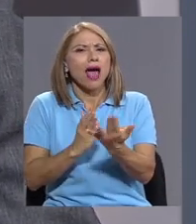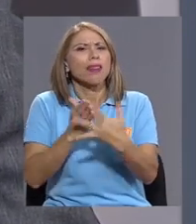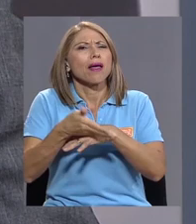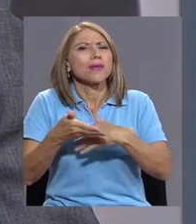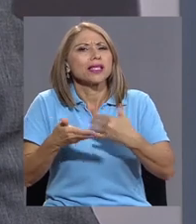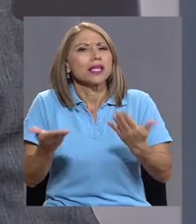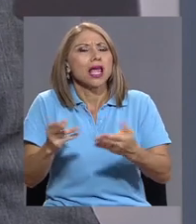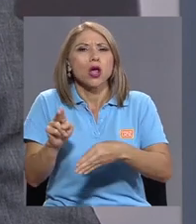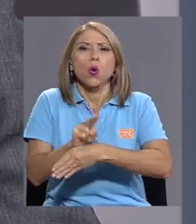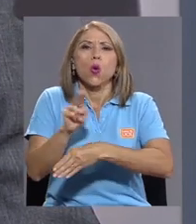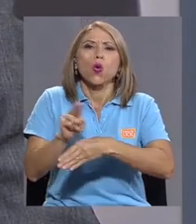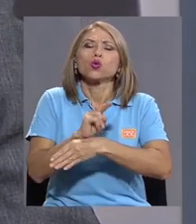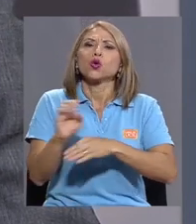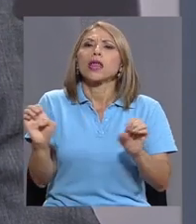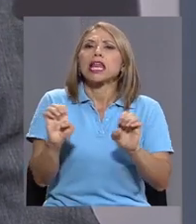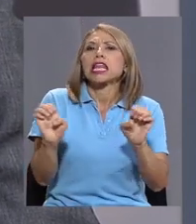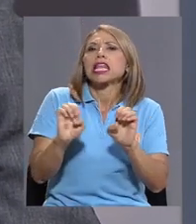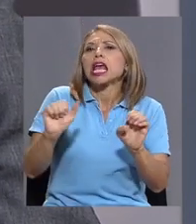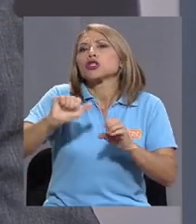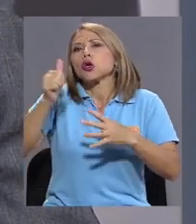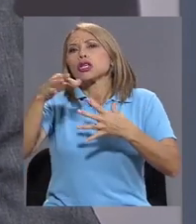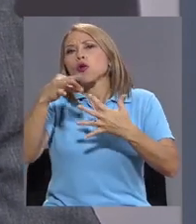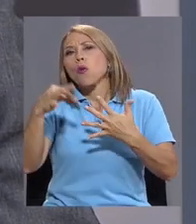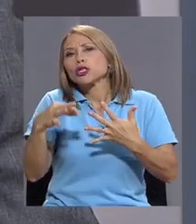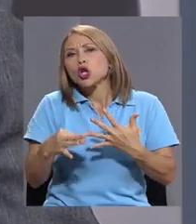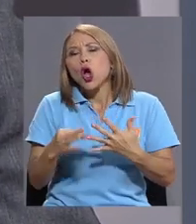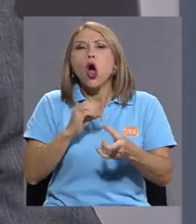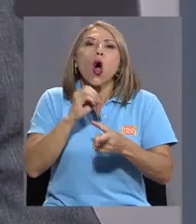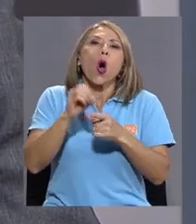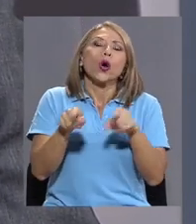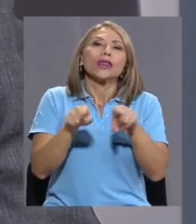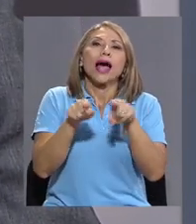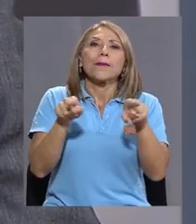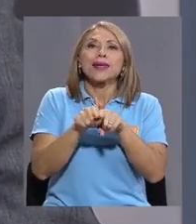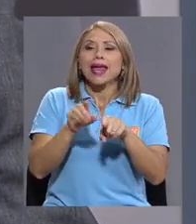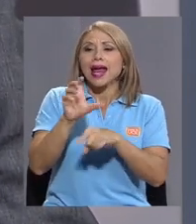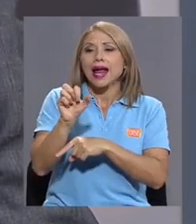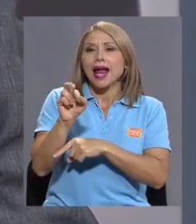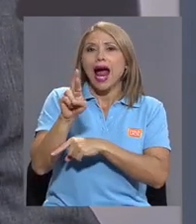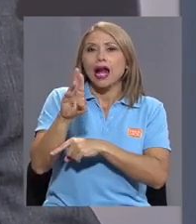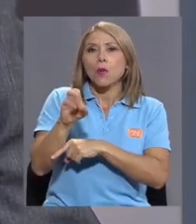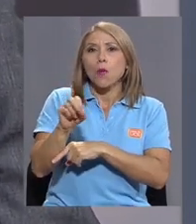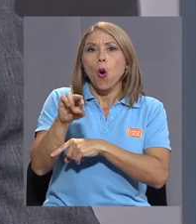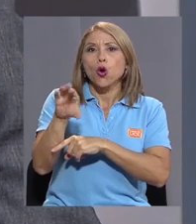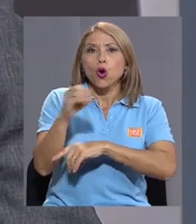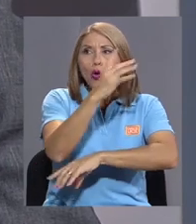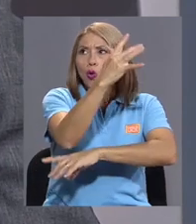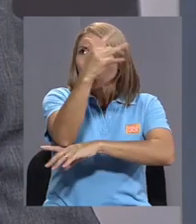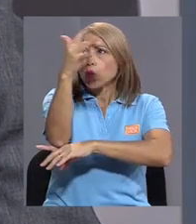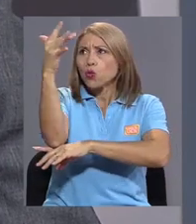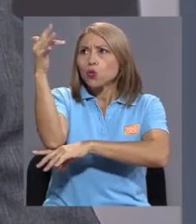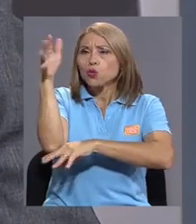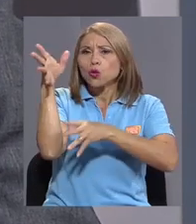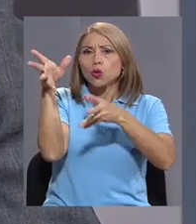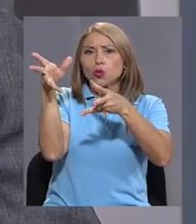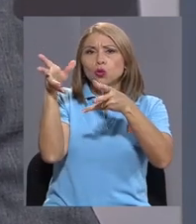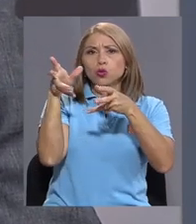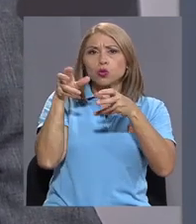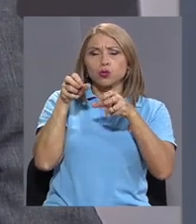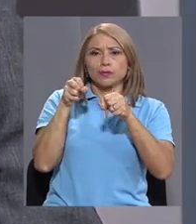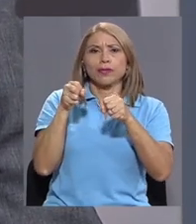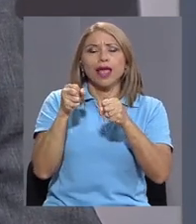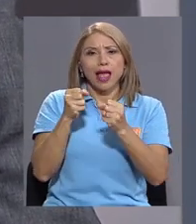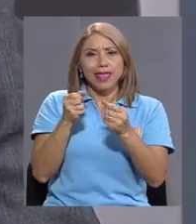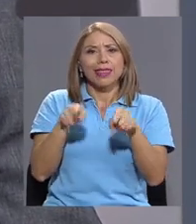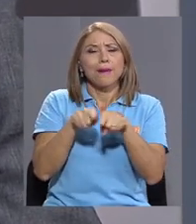de uso de energías alternativas, por medio del secuestro de carbono a través de la superficie arbórea y otra serie de iniciativas que